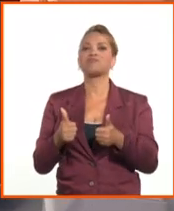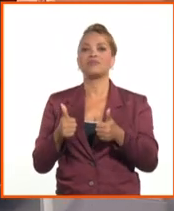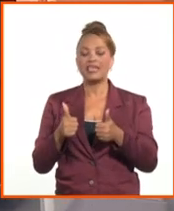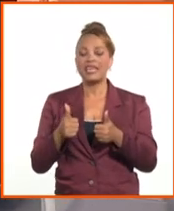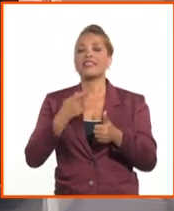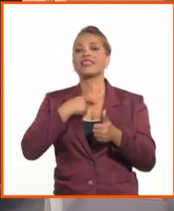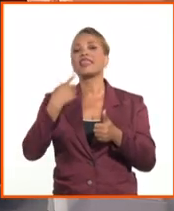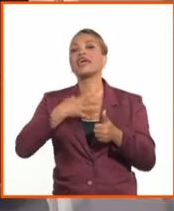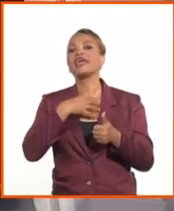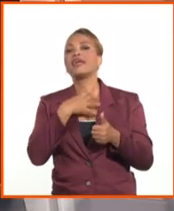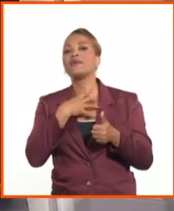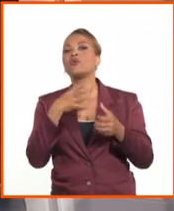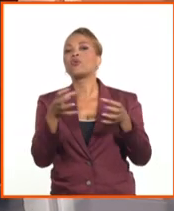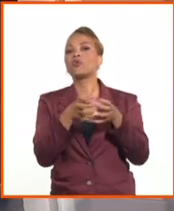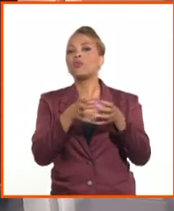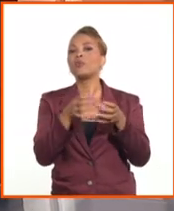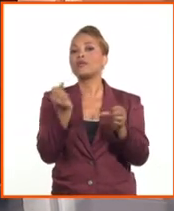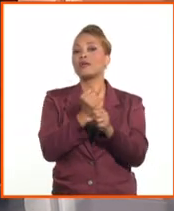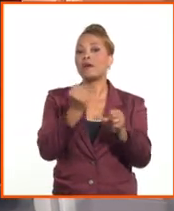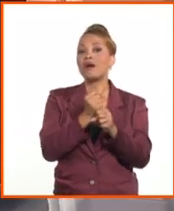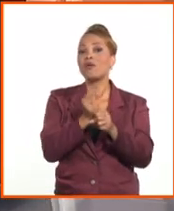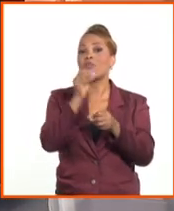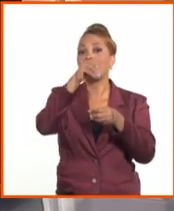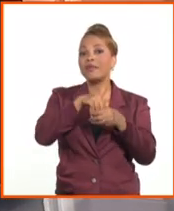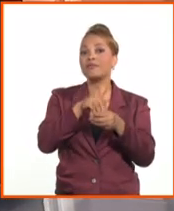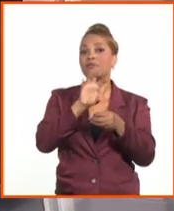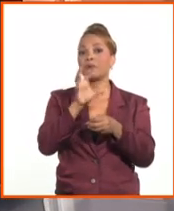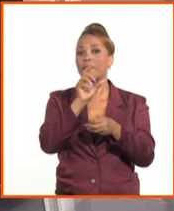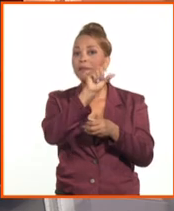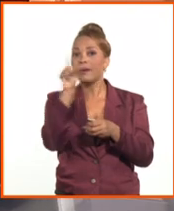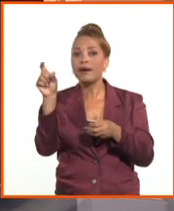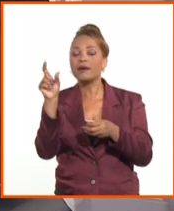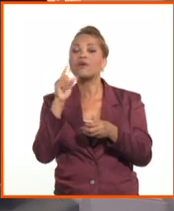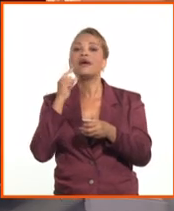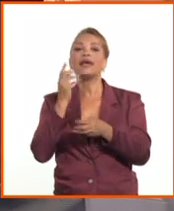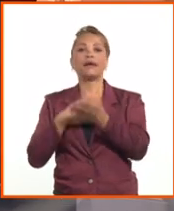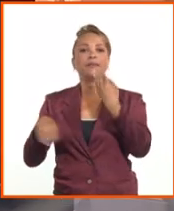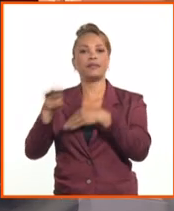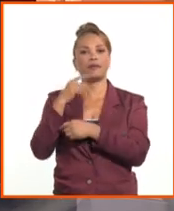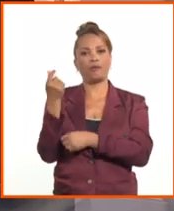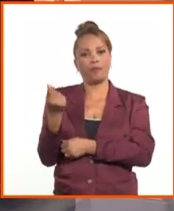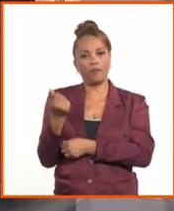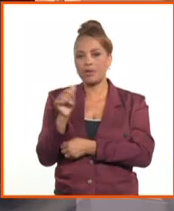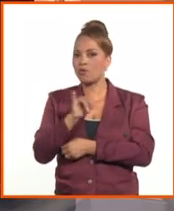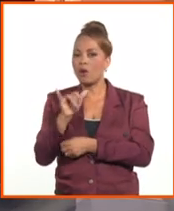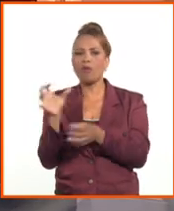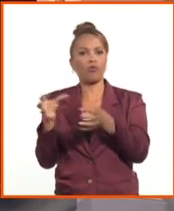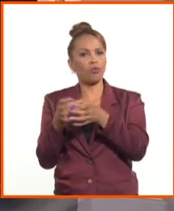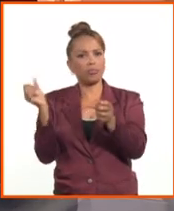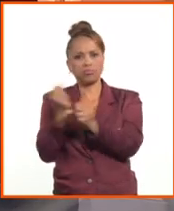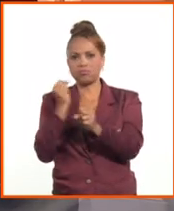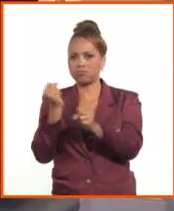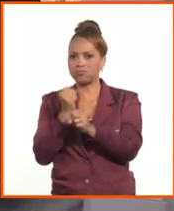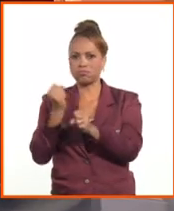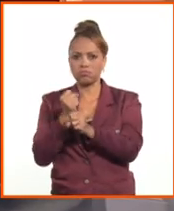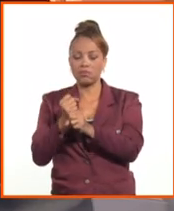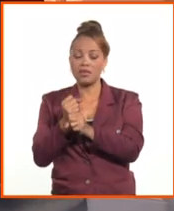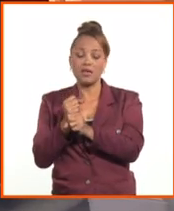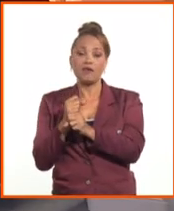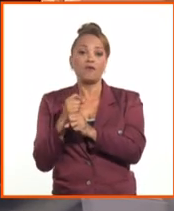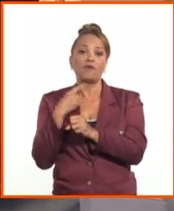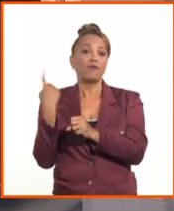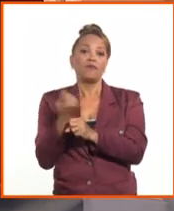de trabajo en el banco, hay un equipo también en el Ministerio de Economía. No quiere decir que tengamos toda la capacidad, pero